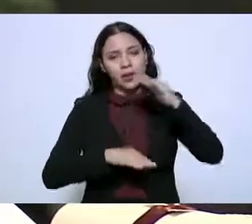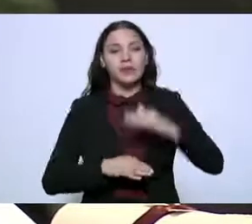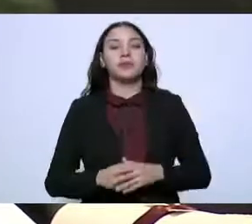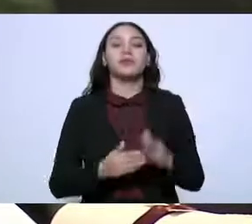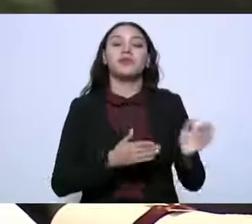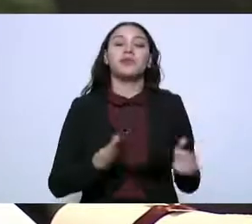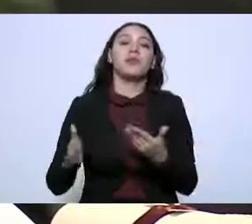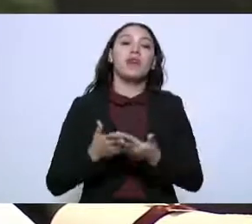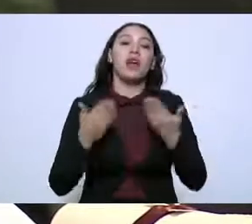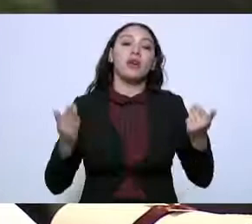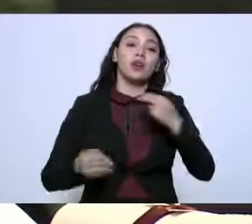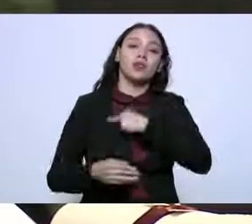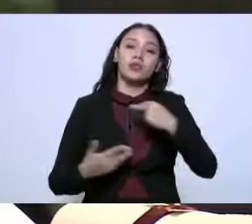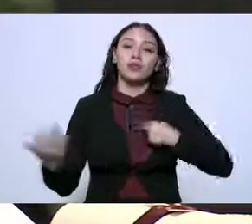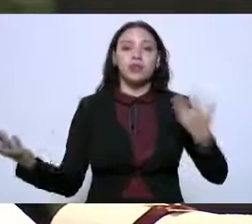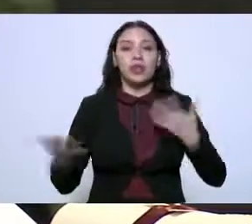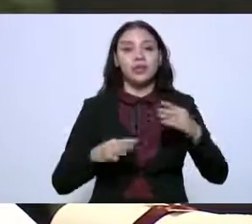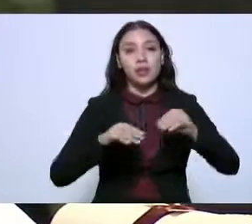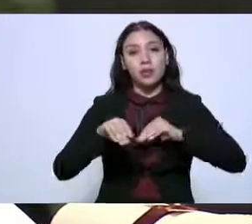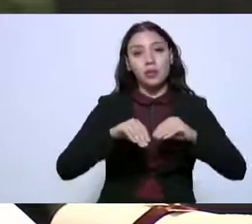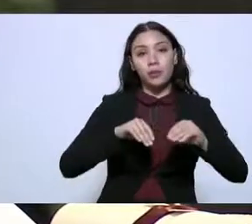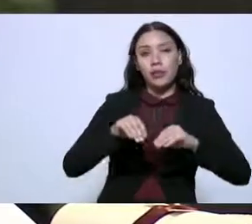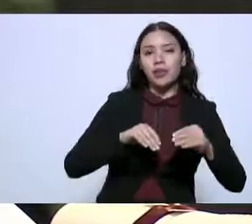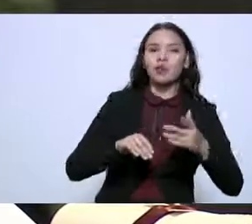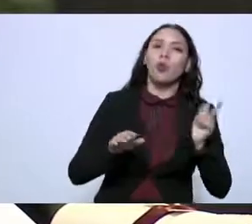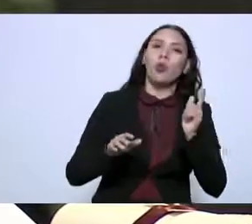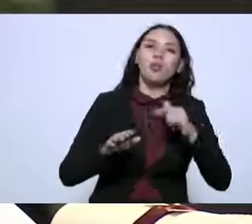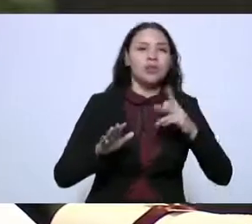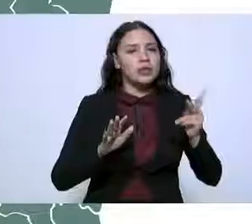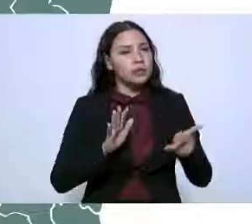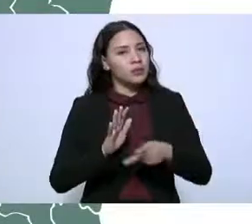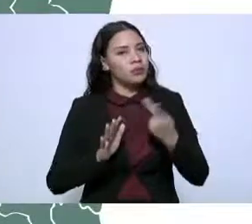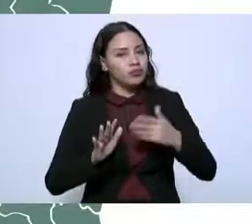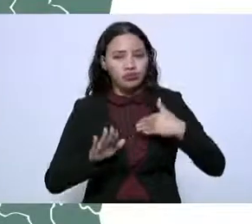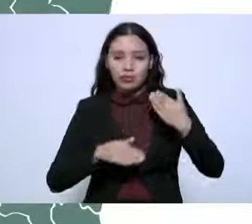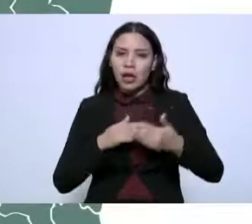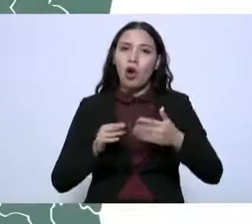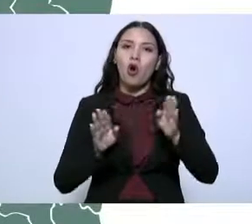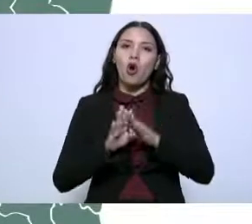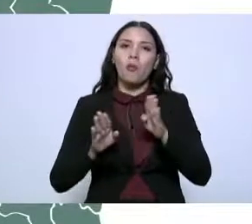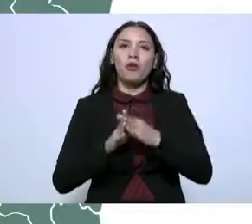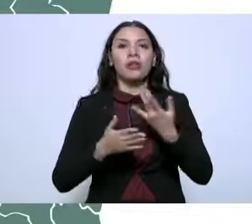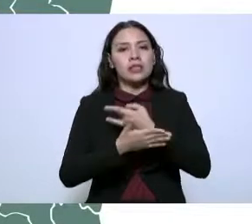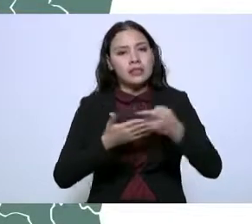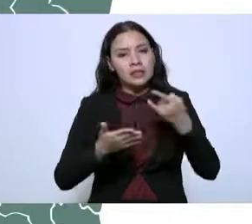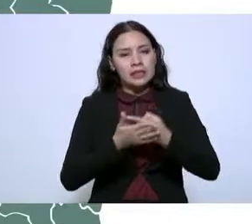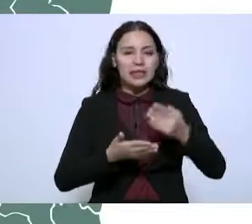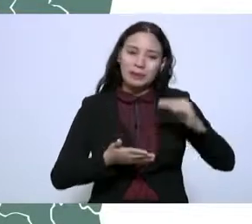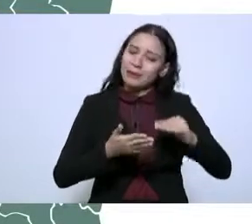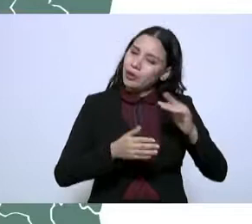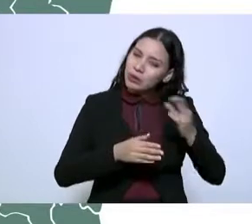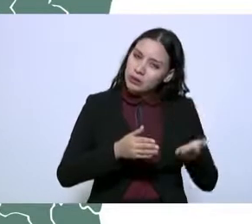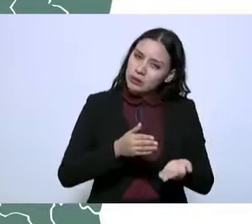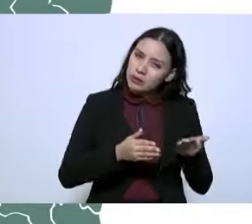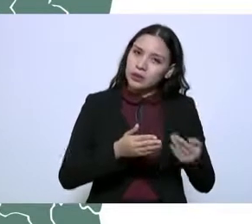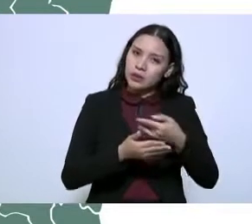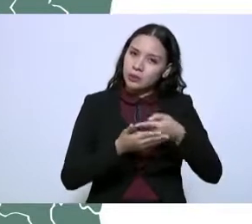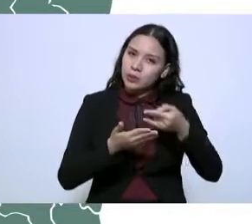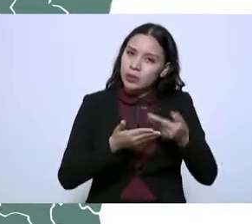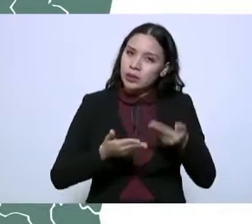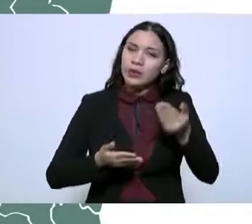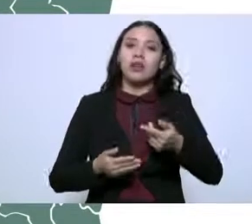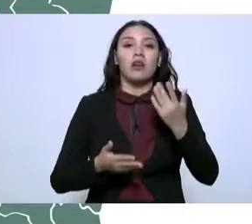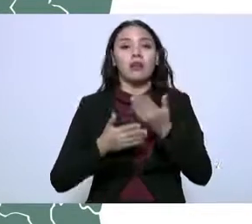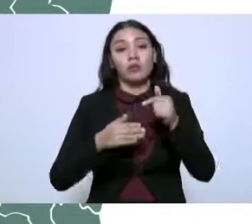También hemos venido implementando la política de recuperación de salario mínimo en Tamaulipas. Como podemos ver aquí en el mapa,